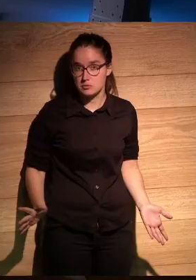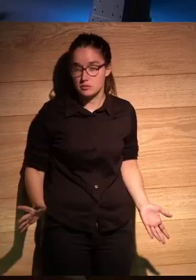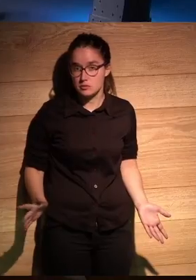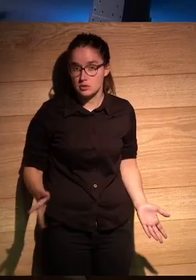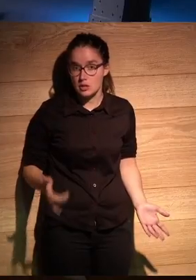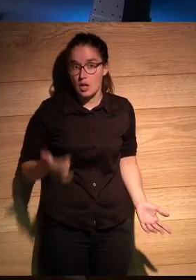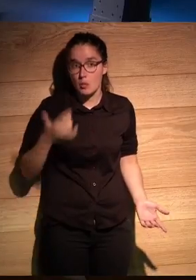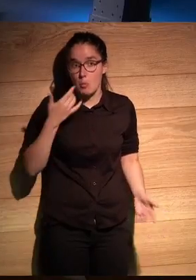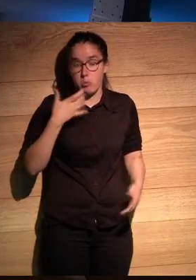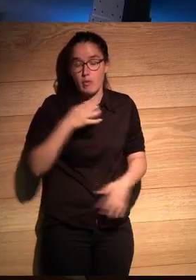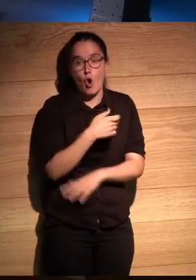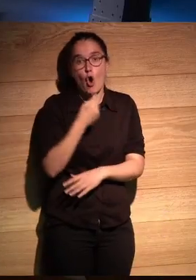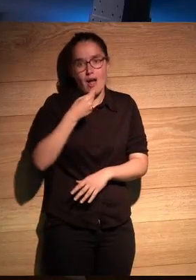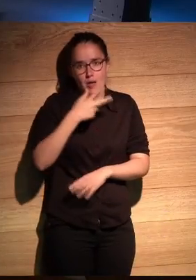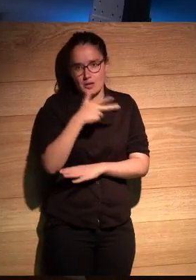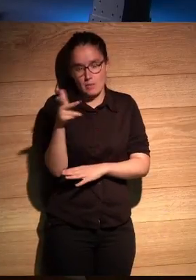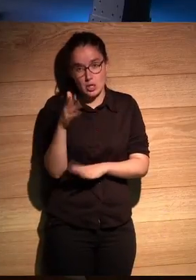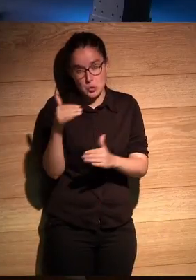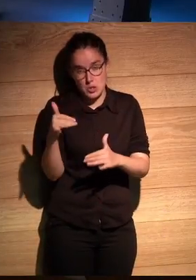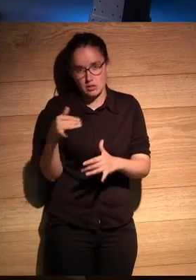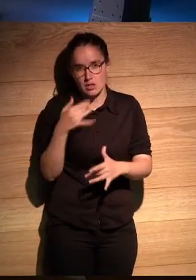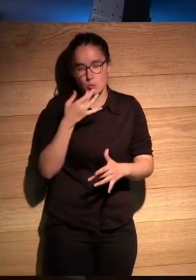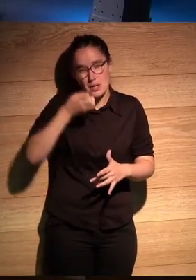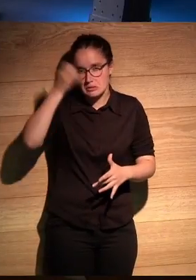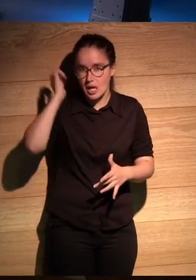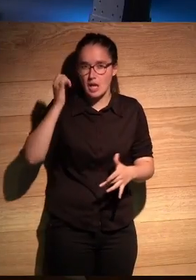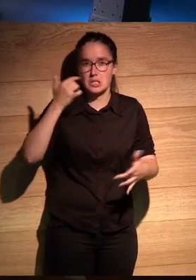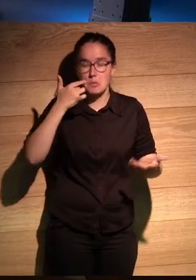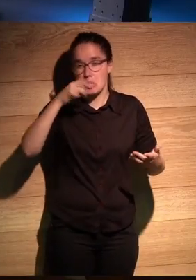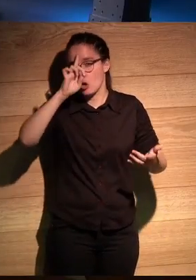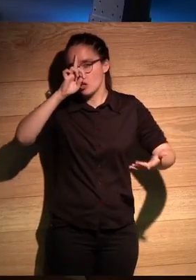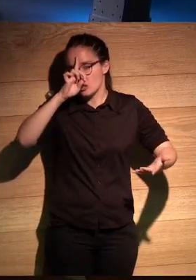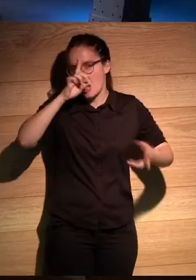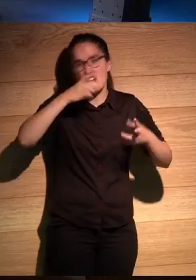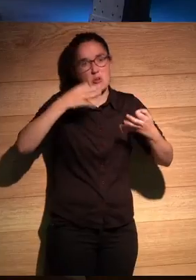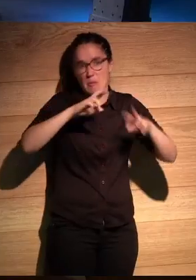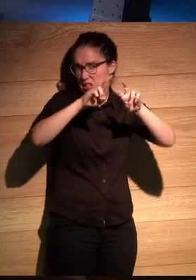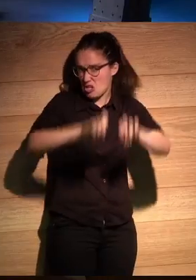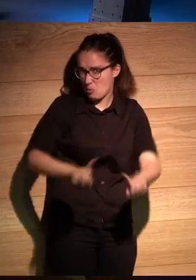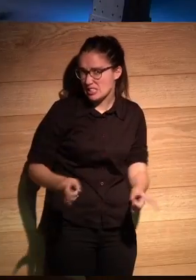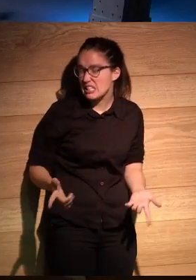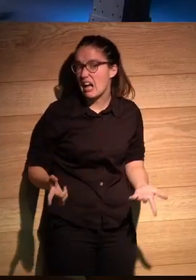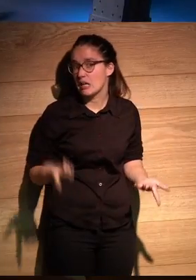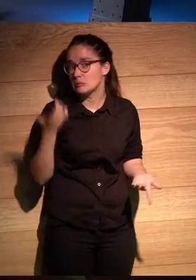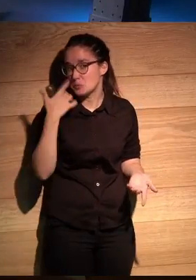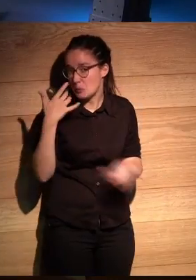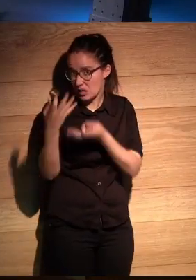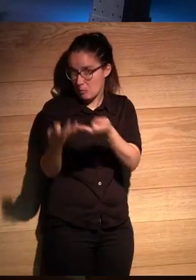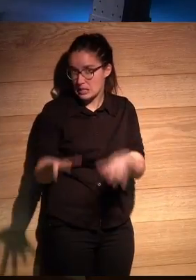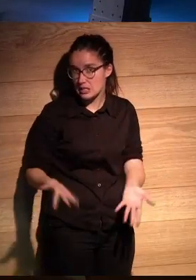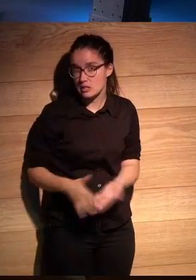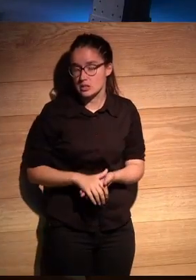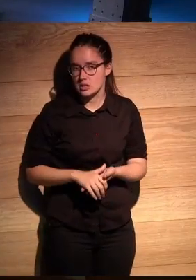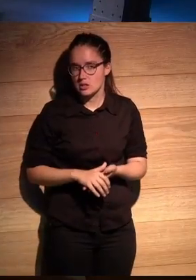esperemos que no haya cámaras que te hayan filmado y que bueno sus kings tal vez no sé nunca investigan o sea veamos a ver qué pasa